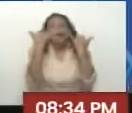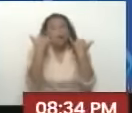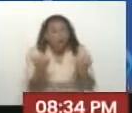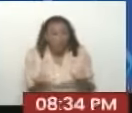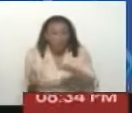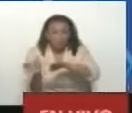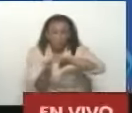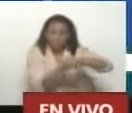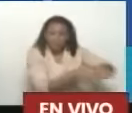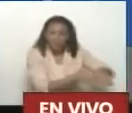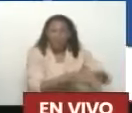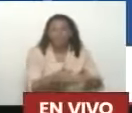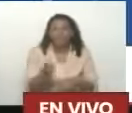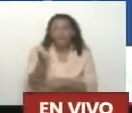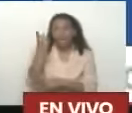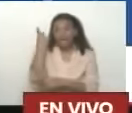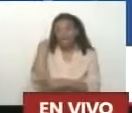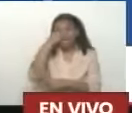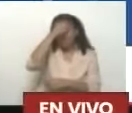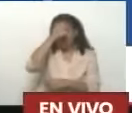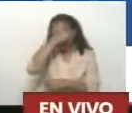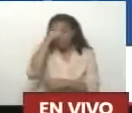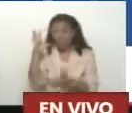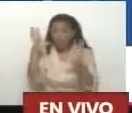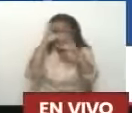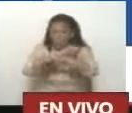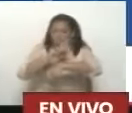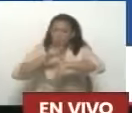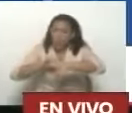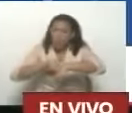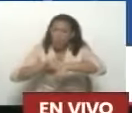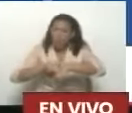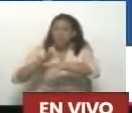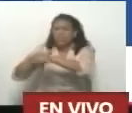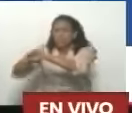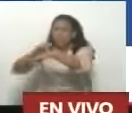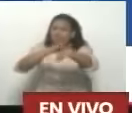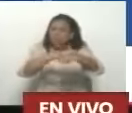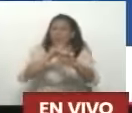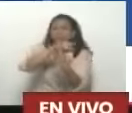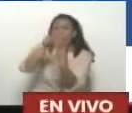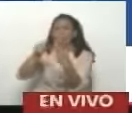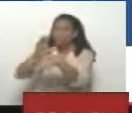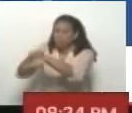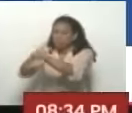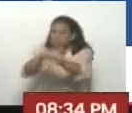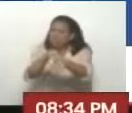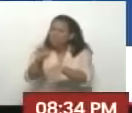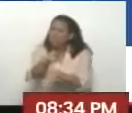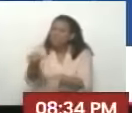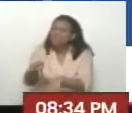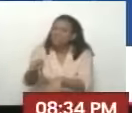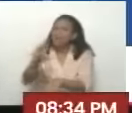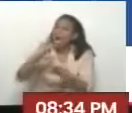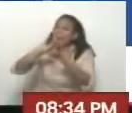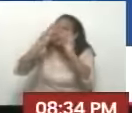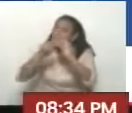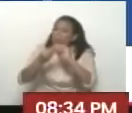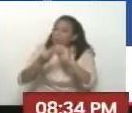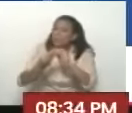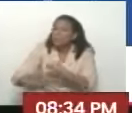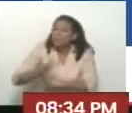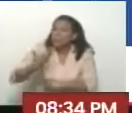Yo le decía Ayer a Héctor En la noche Y a Gui Y a Riaza Algunas conclusiones